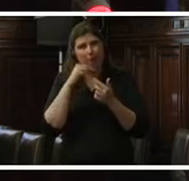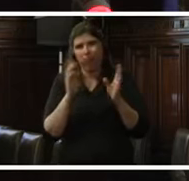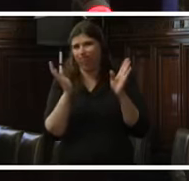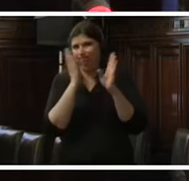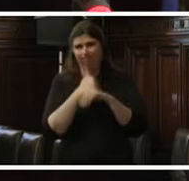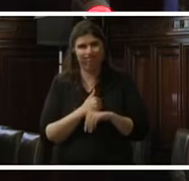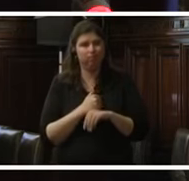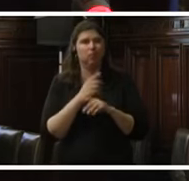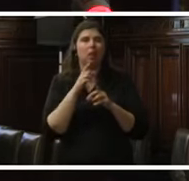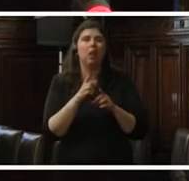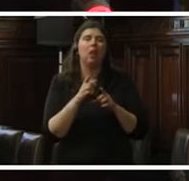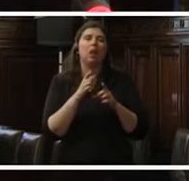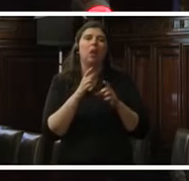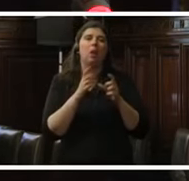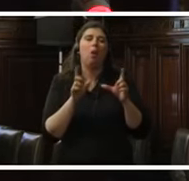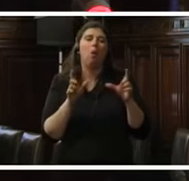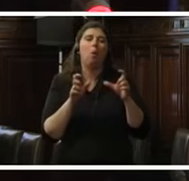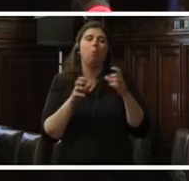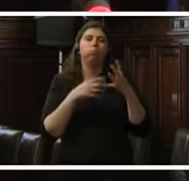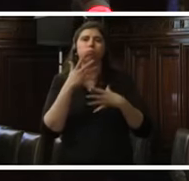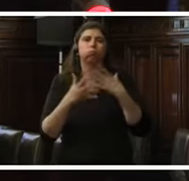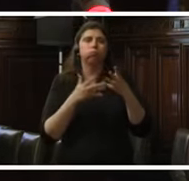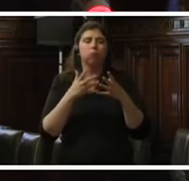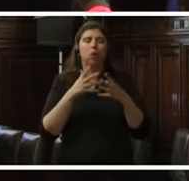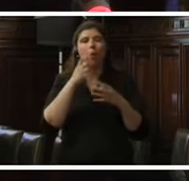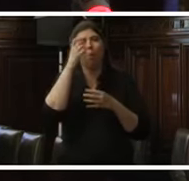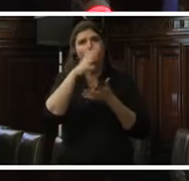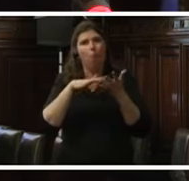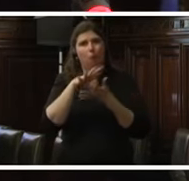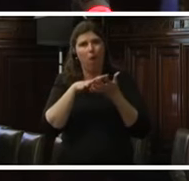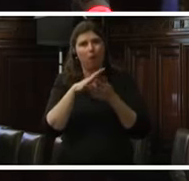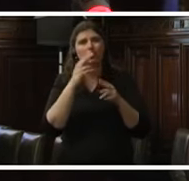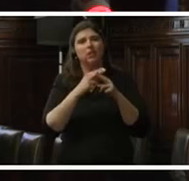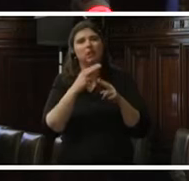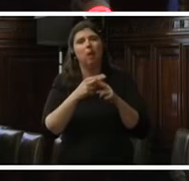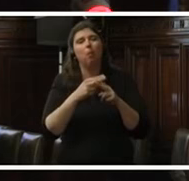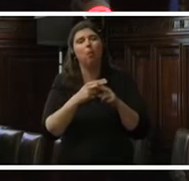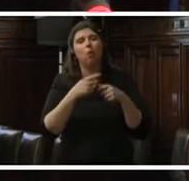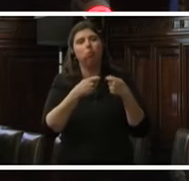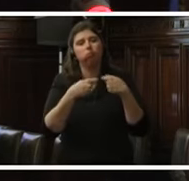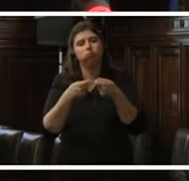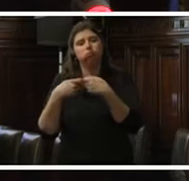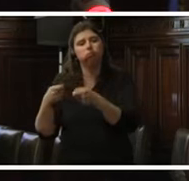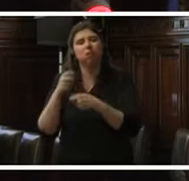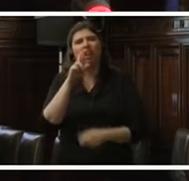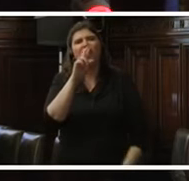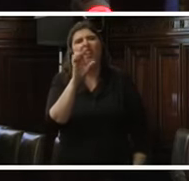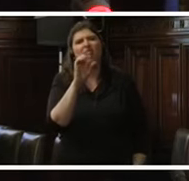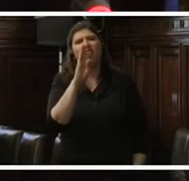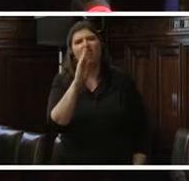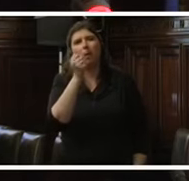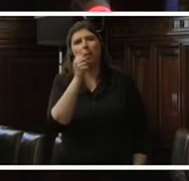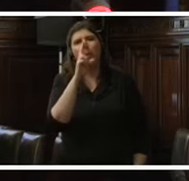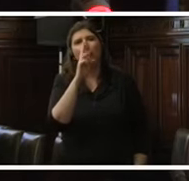hubo un movimiento popular contra aquello que se llamó la repartija y dio lugar a que el Congreso